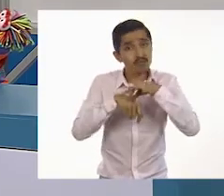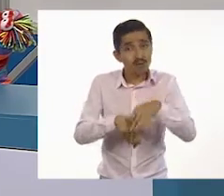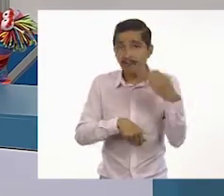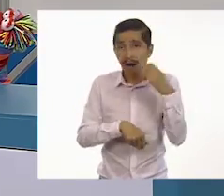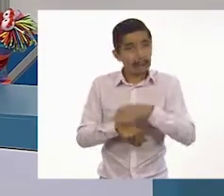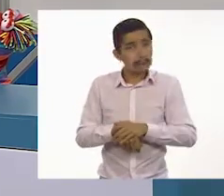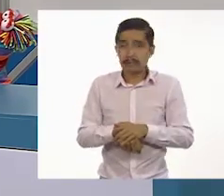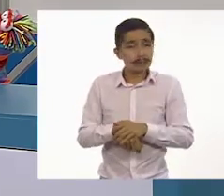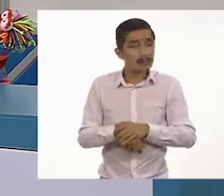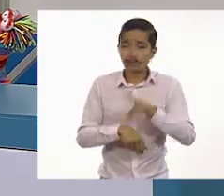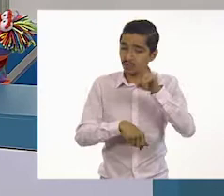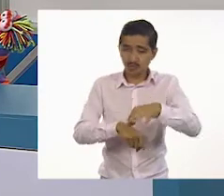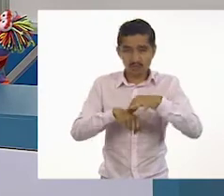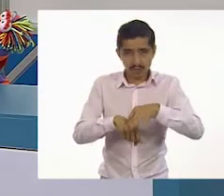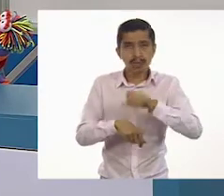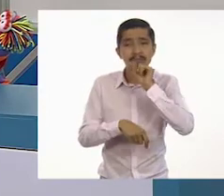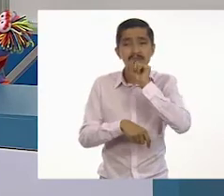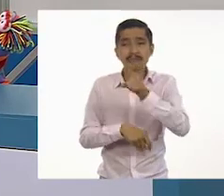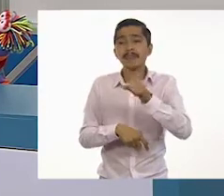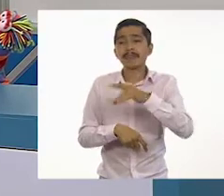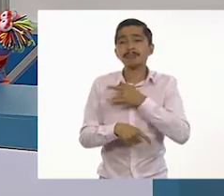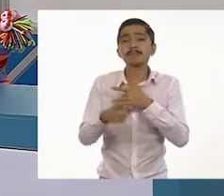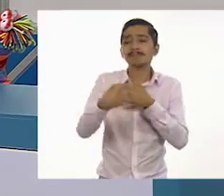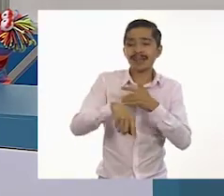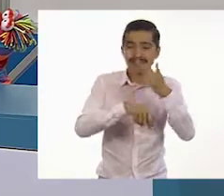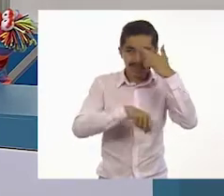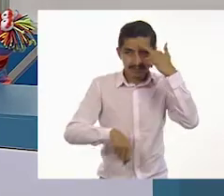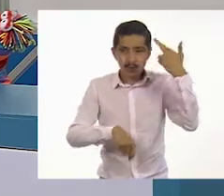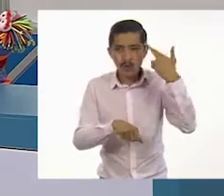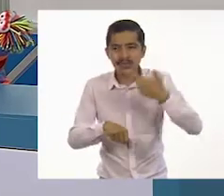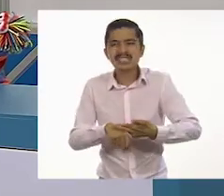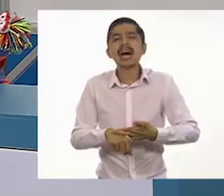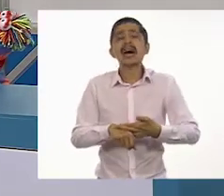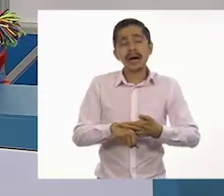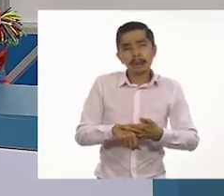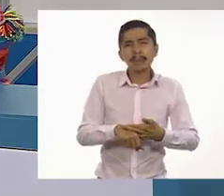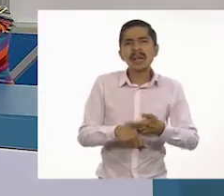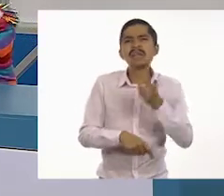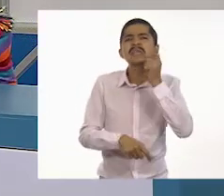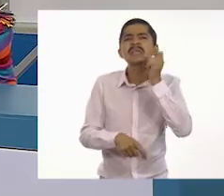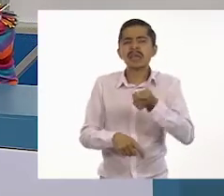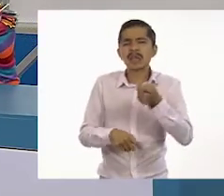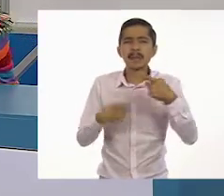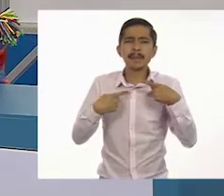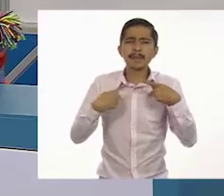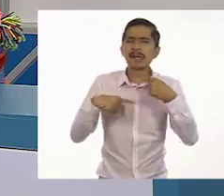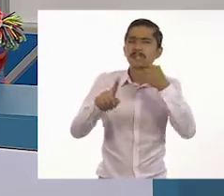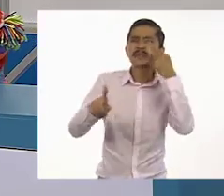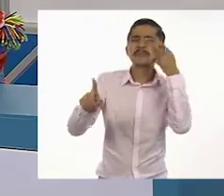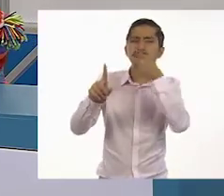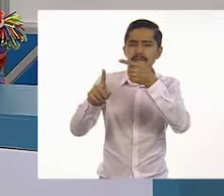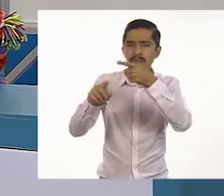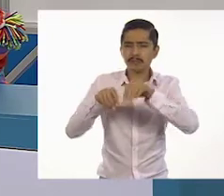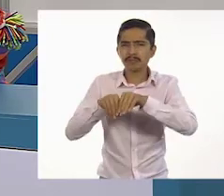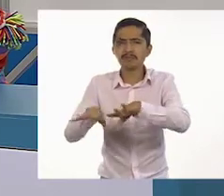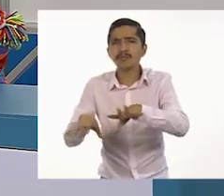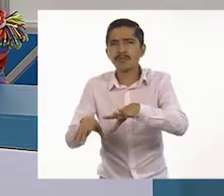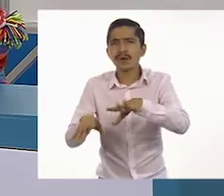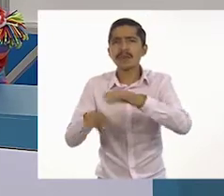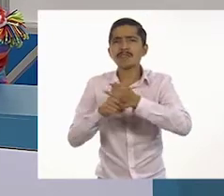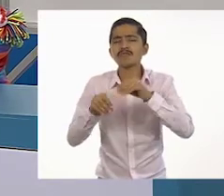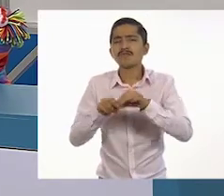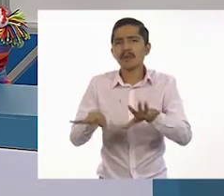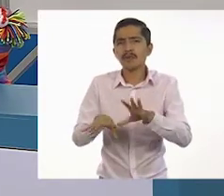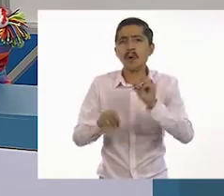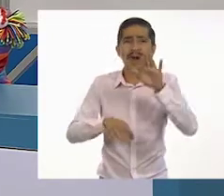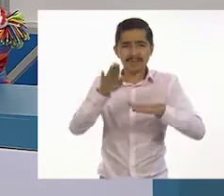un texto, debemos ser responsables y pensar a quiénes está dirigido. Pues no sería correcto ofrecer información errónea